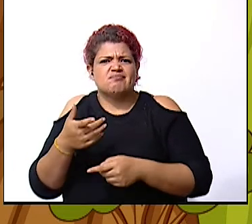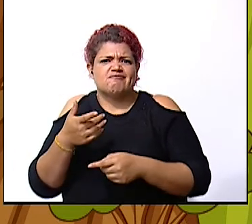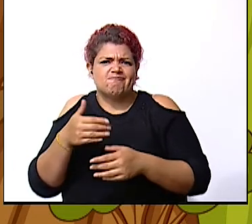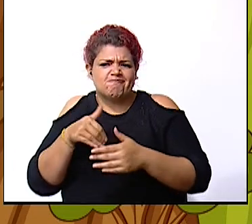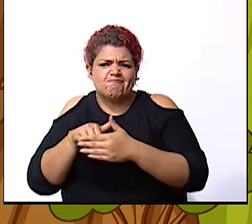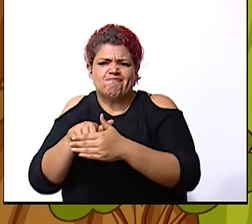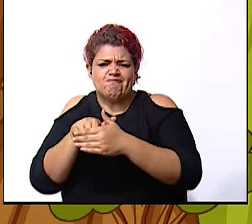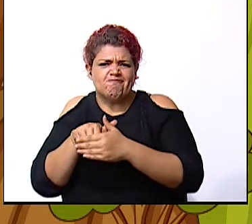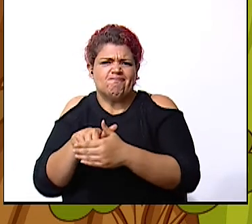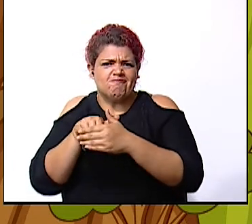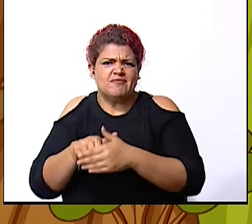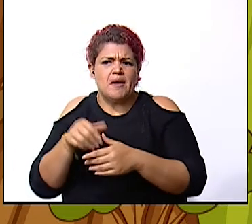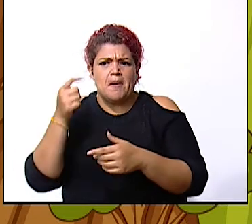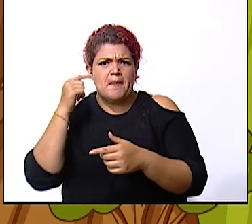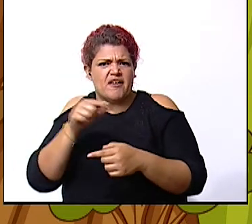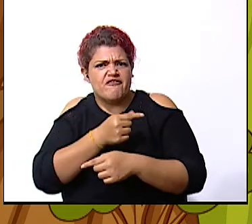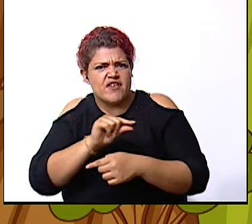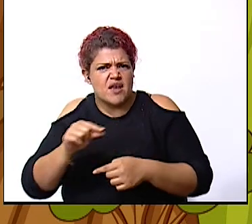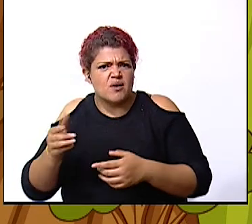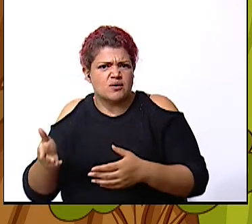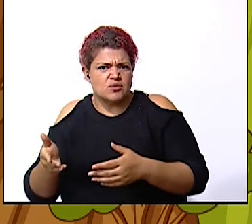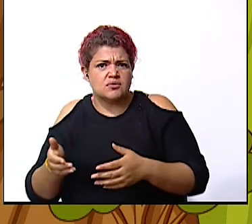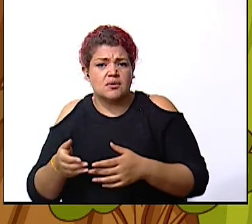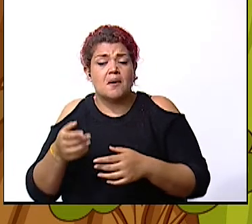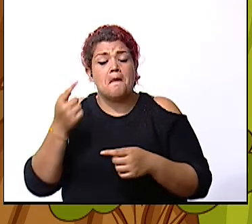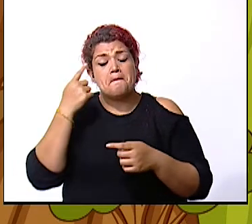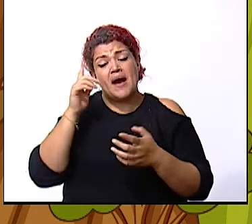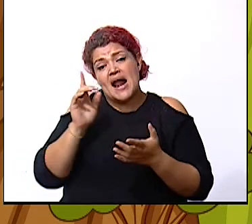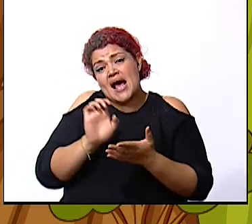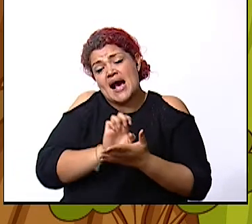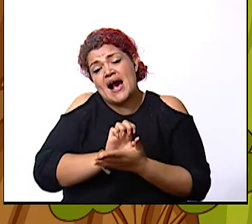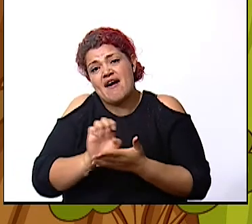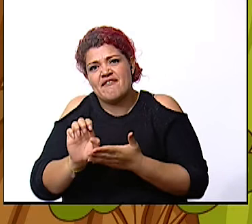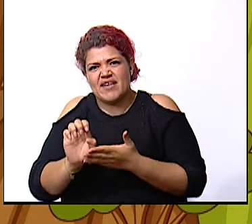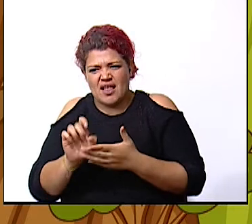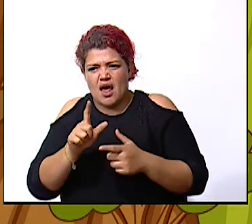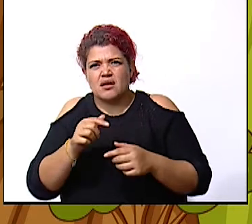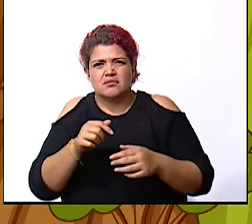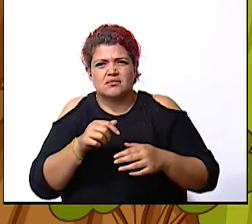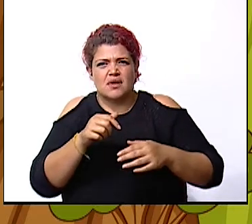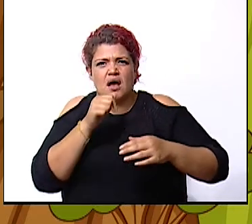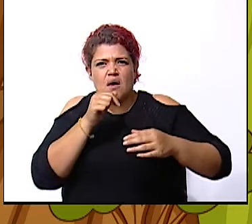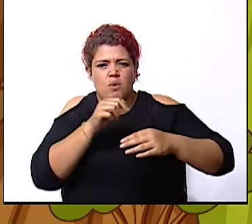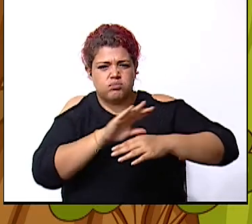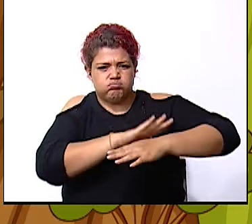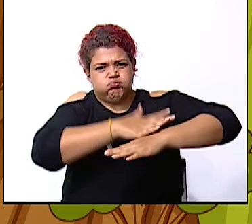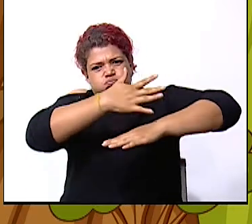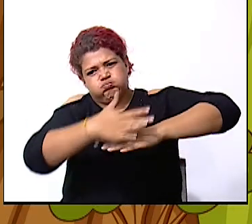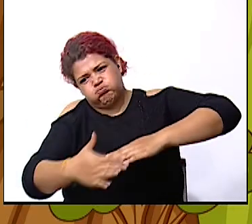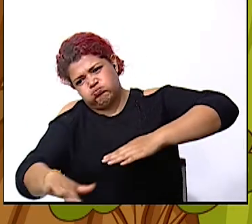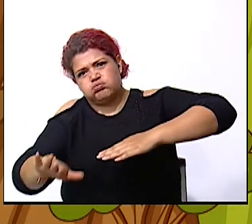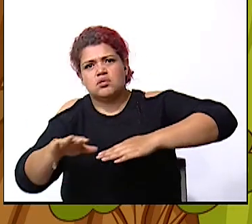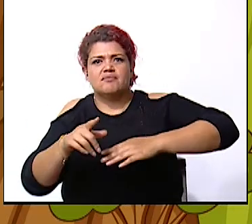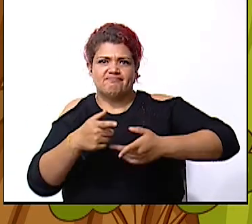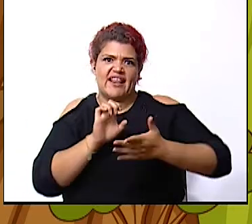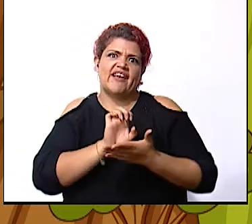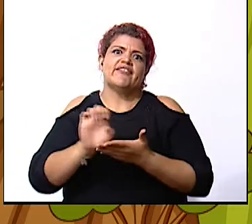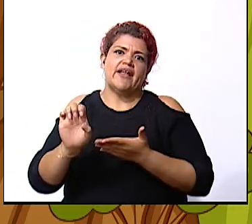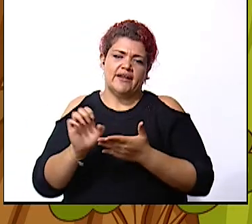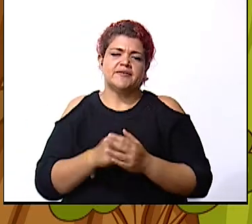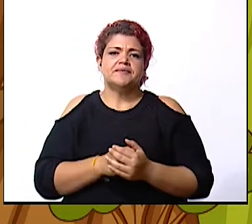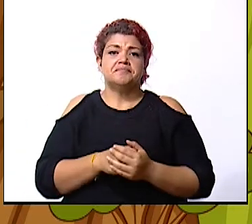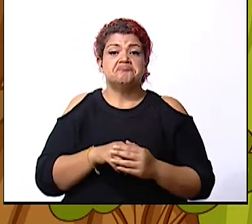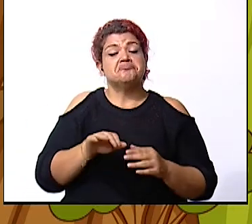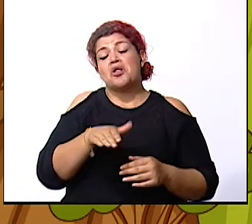que se encuentran en los ríos para así evitar el desbordamiento posteriormente de este otra cosa